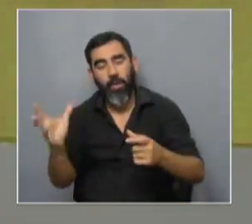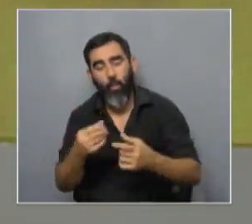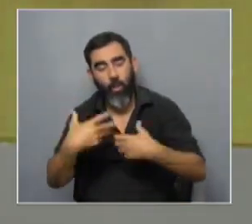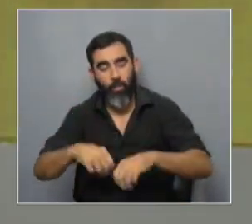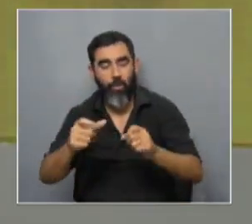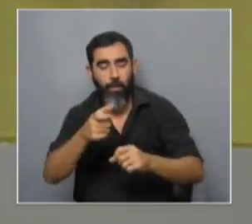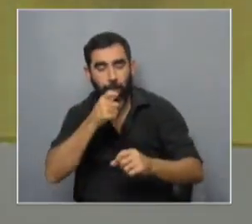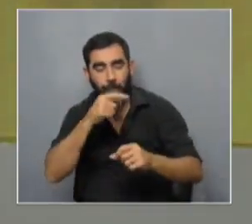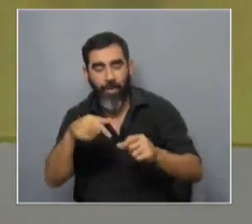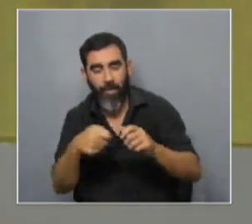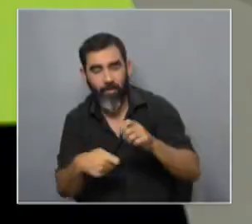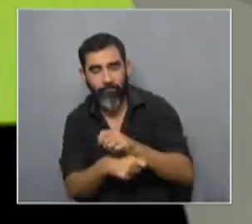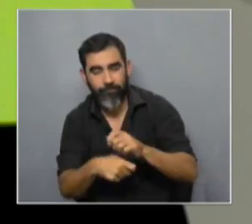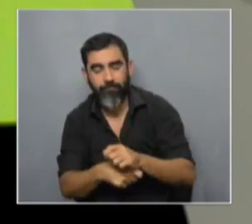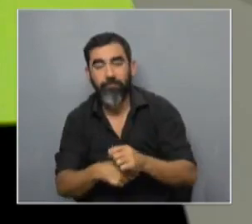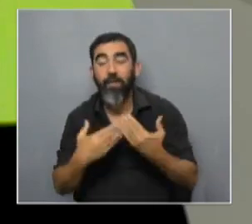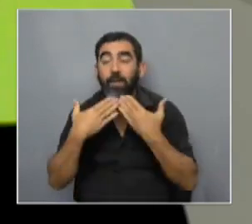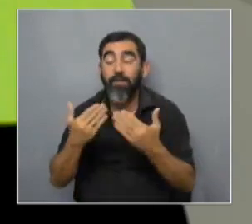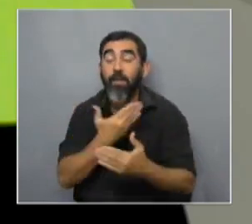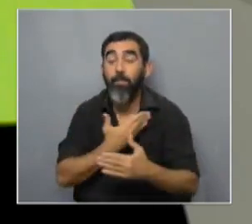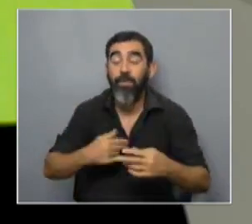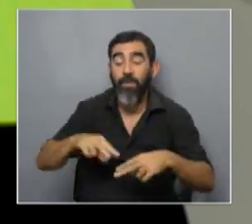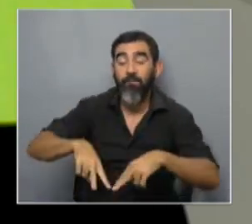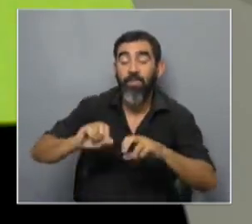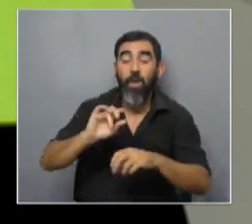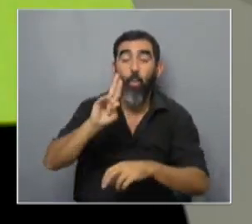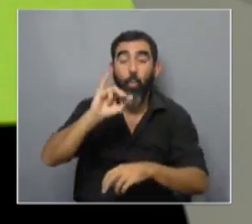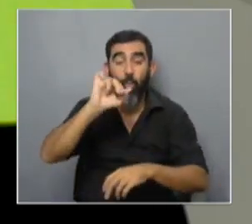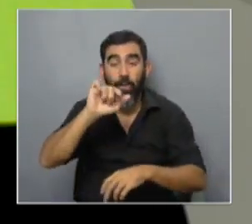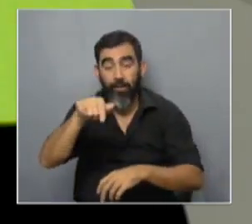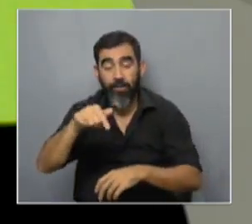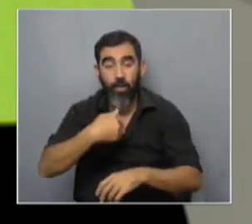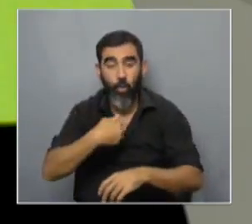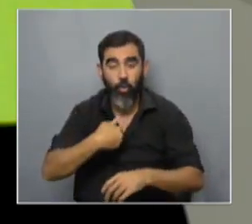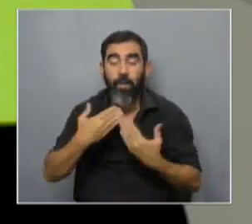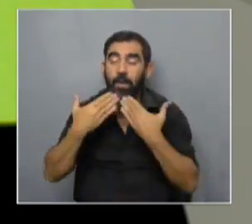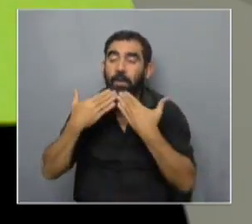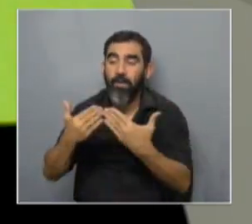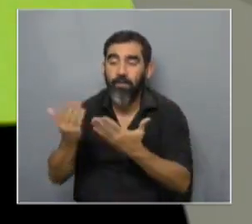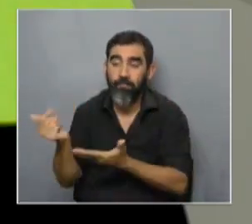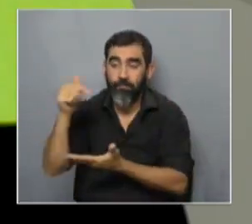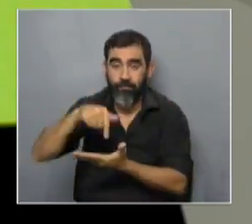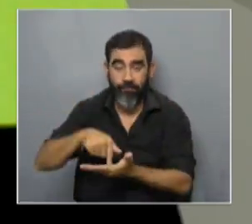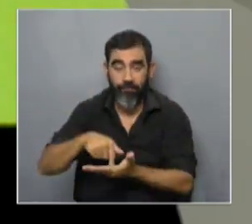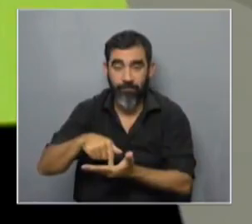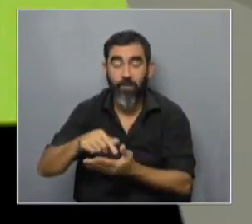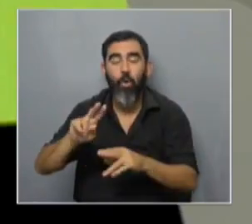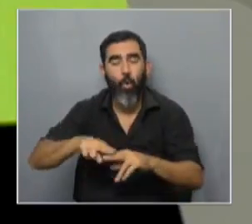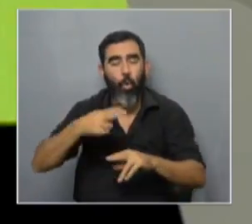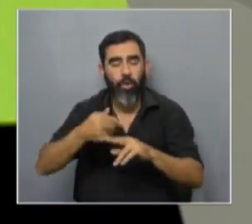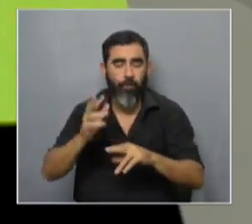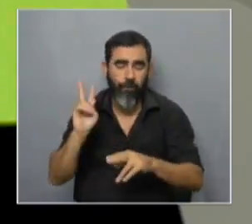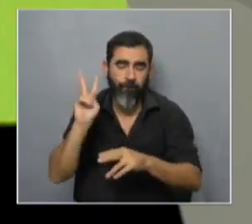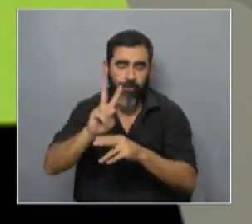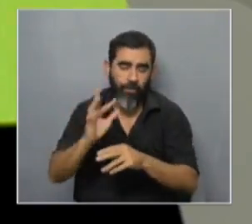eso para otro momento Gonzalo Tancredi presidente investiga hoy en este caso o en ese rol muchas gracias por acompañarnos se va a repetir hay muchos